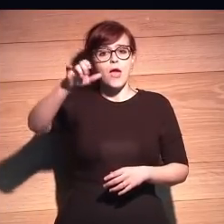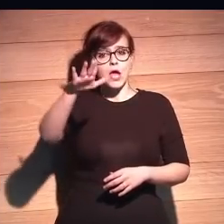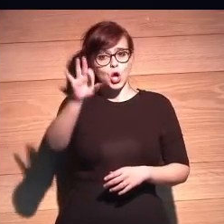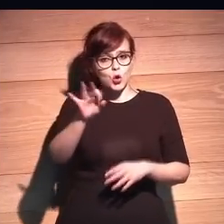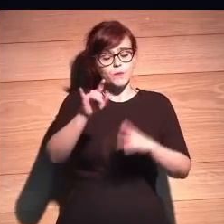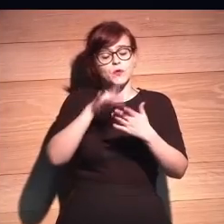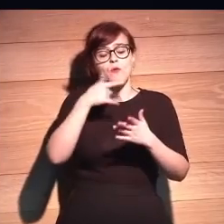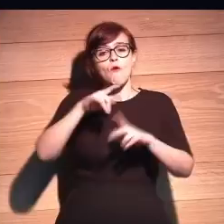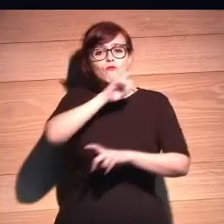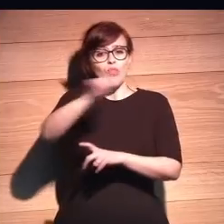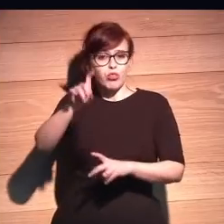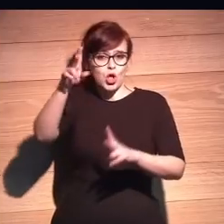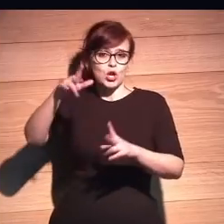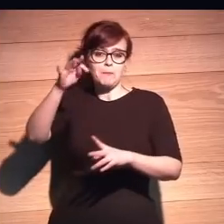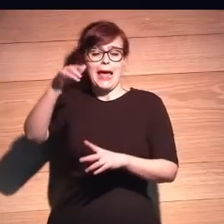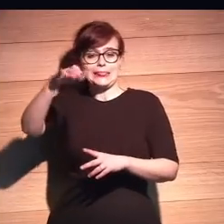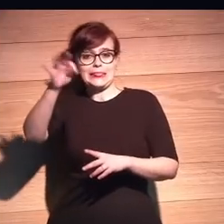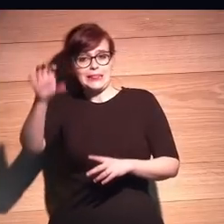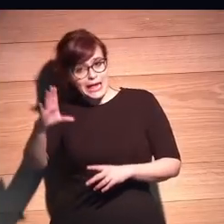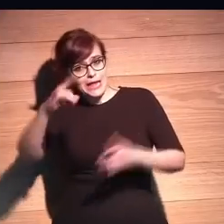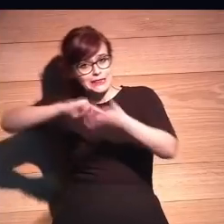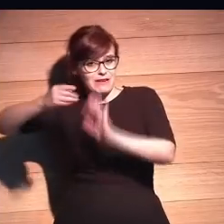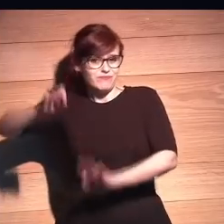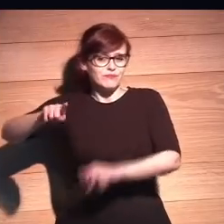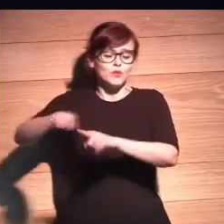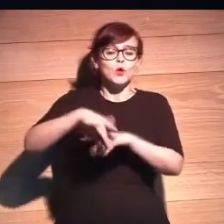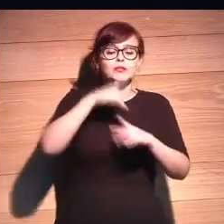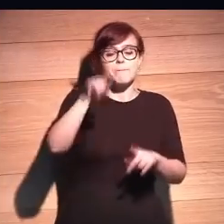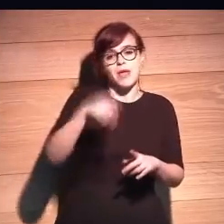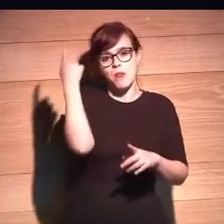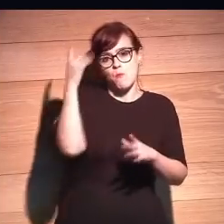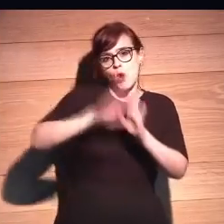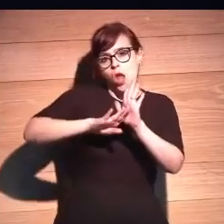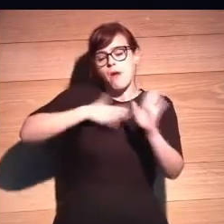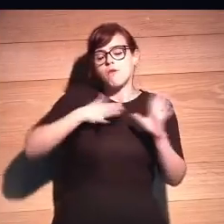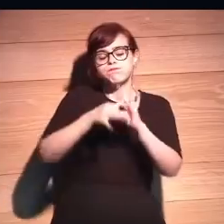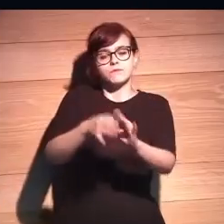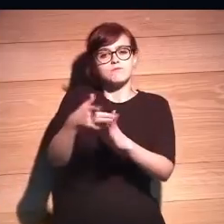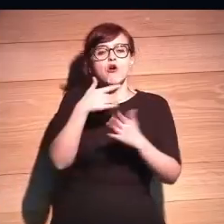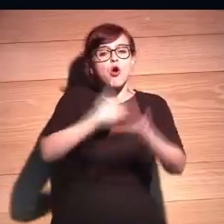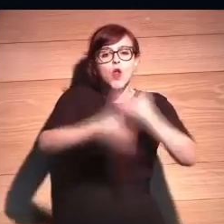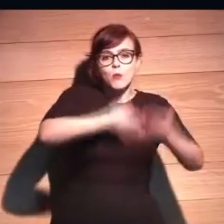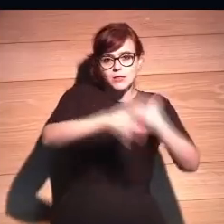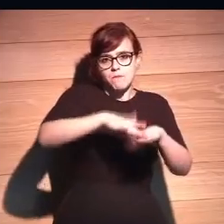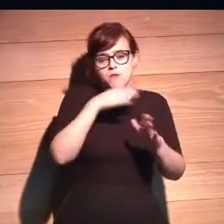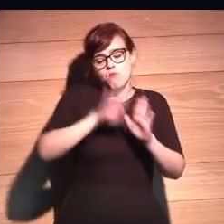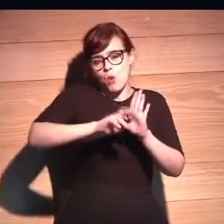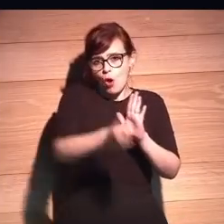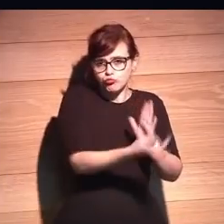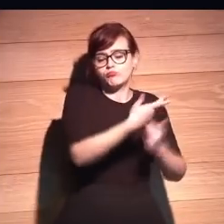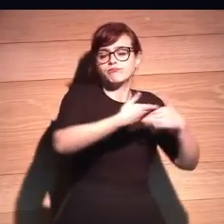que es experta en innovación social, en comunicación y en gestión de proyectos, y que además es alumna de este mismo programa. Así que nada, espero que lo disfrutéis tanto como nosotros